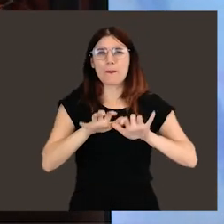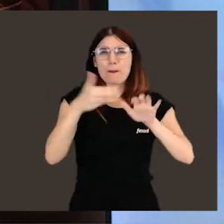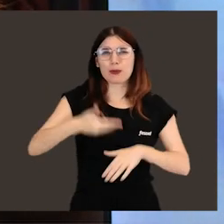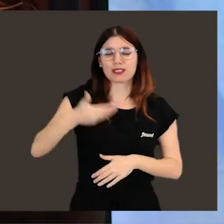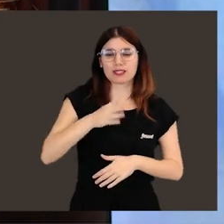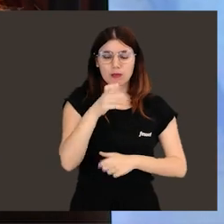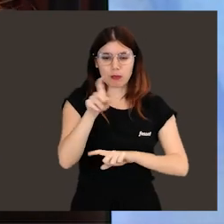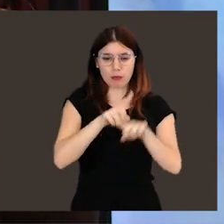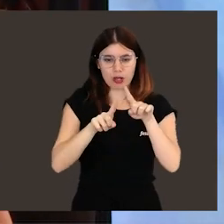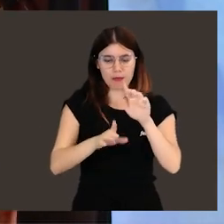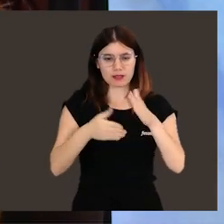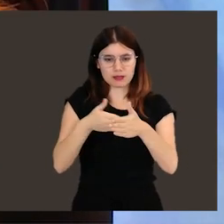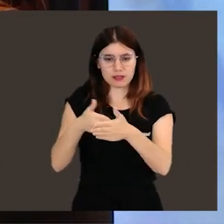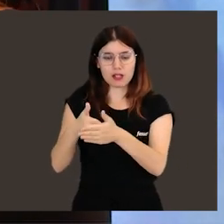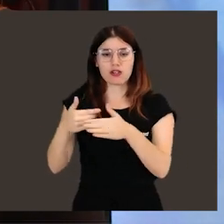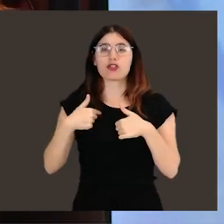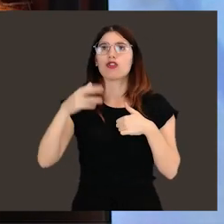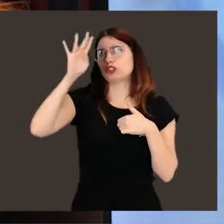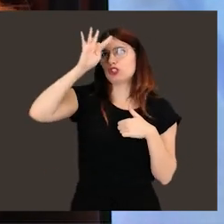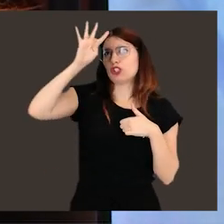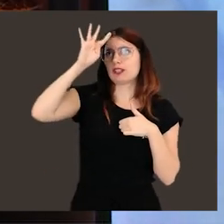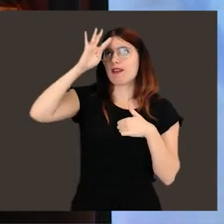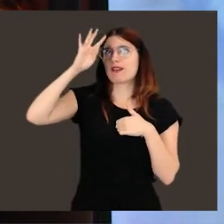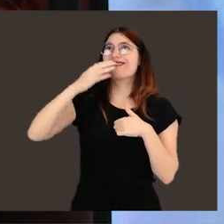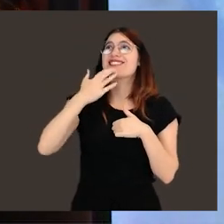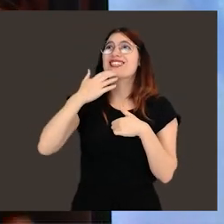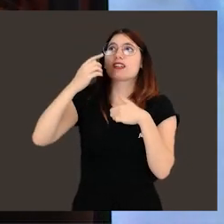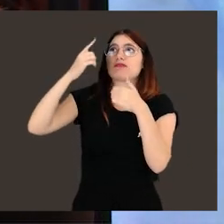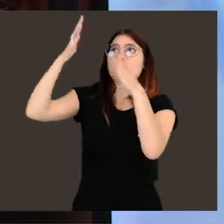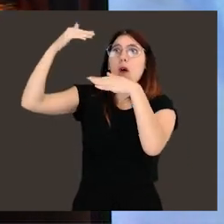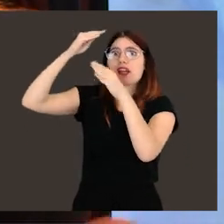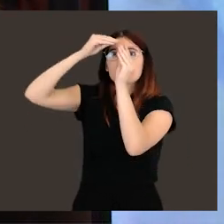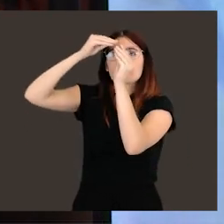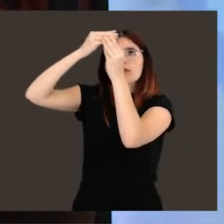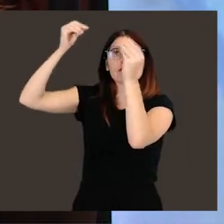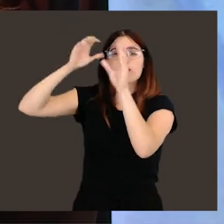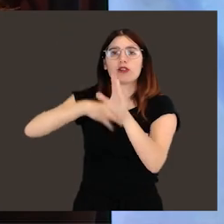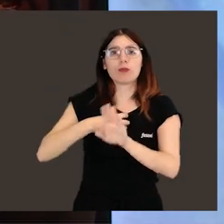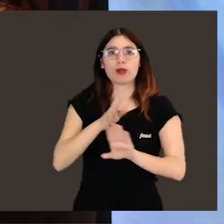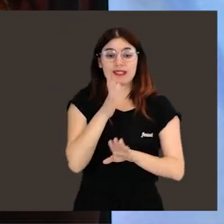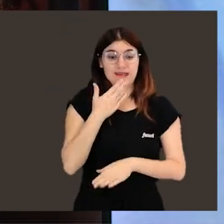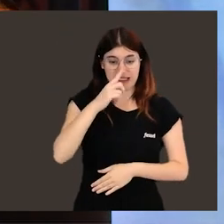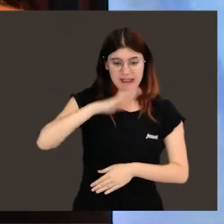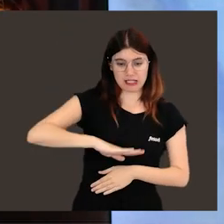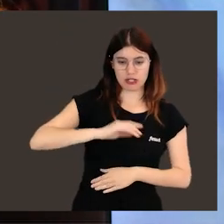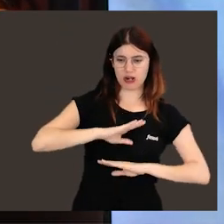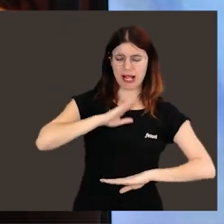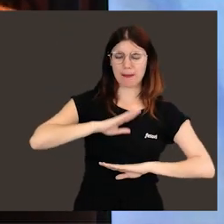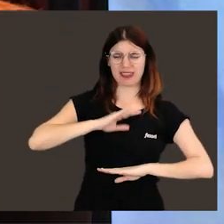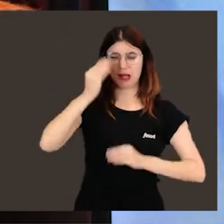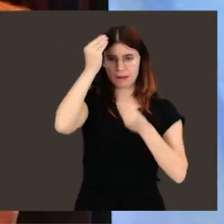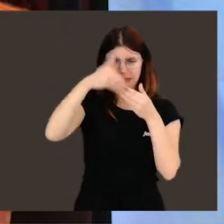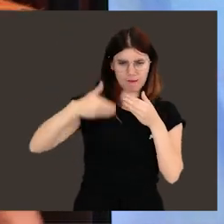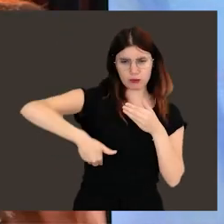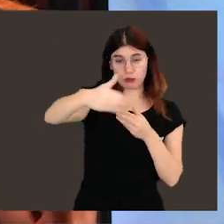centrarme y ver los problemas que pueda haber. Creo que no puedes soñar con convertirte en algo que no sabes que existe. Y menos cuando eres un niño, no